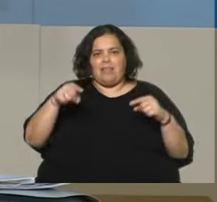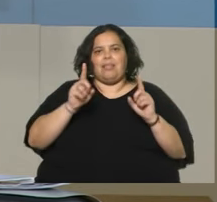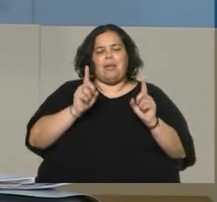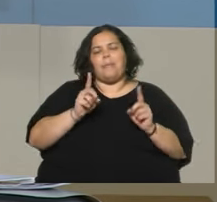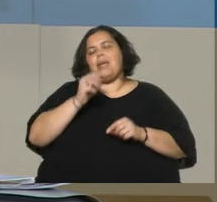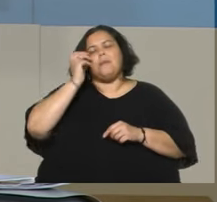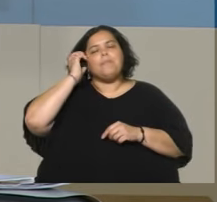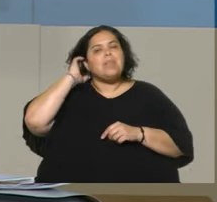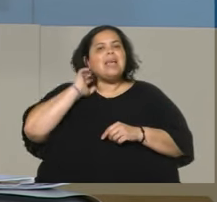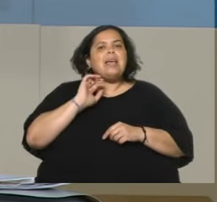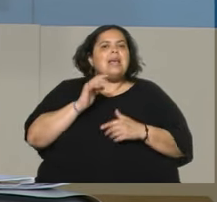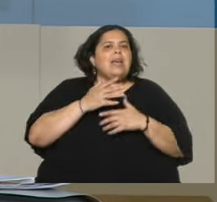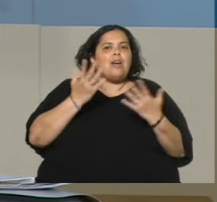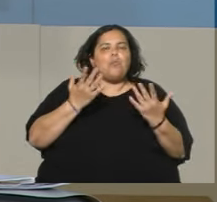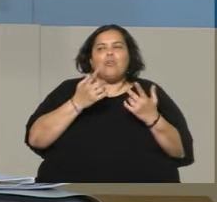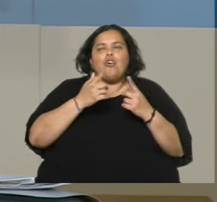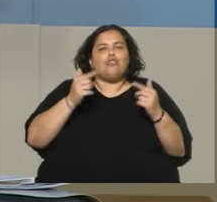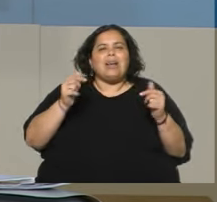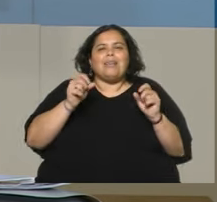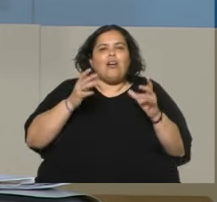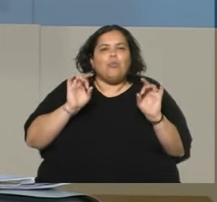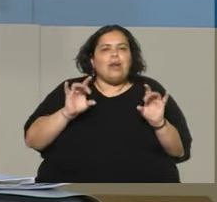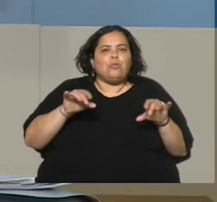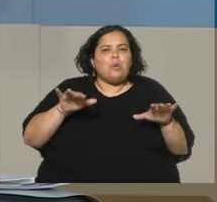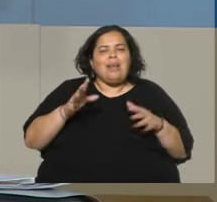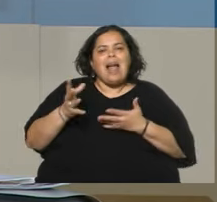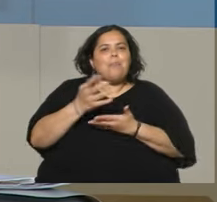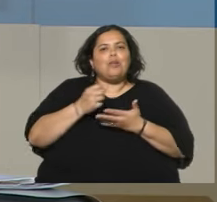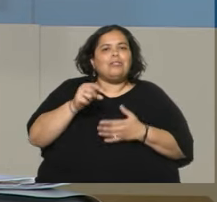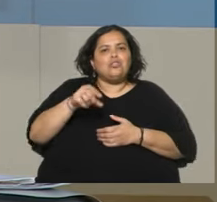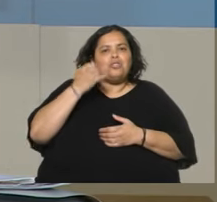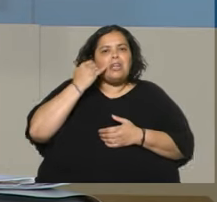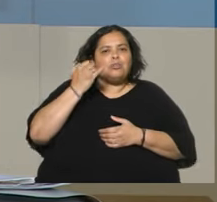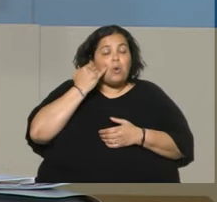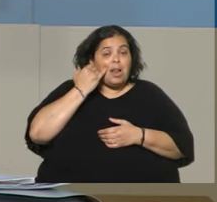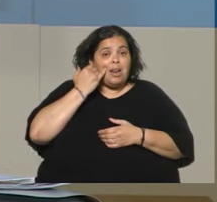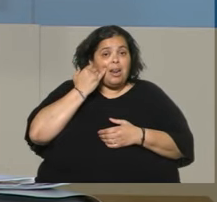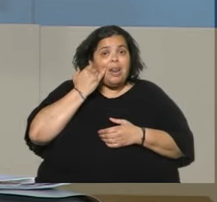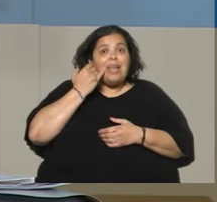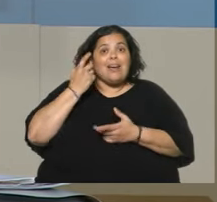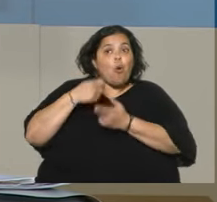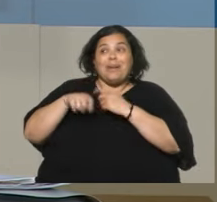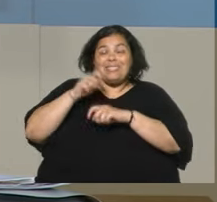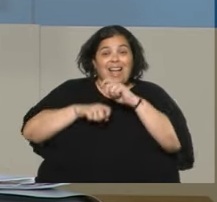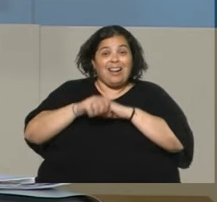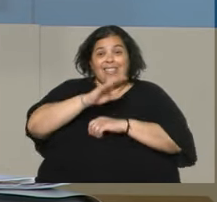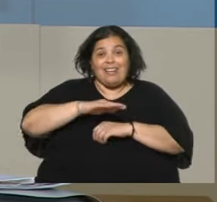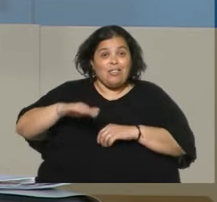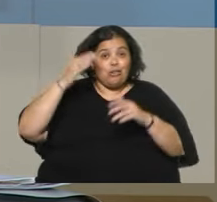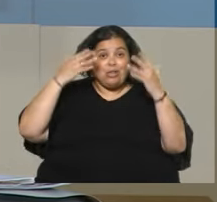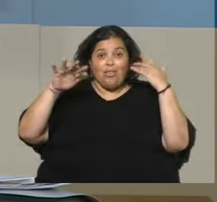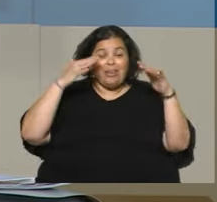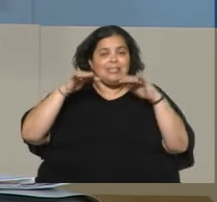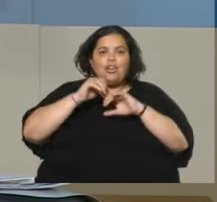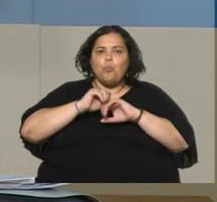están naturalizados en el Uruguay. Y la explotación sexual, de verdad, comercial de niños, niñas y adolescentes, no lo podemos